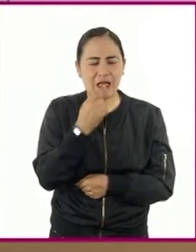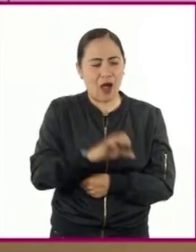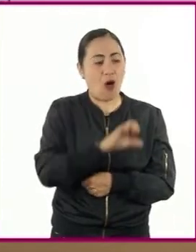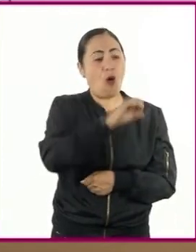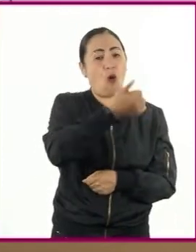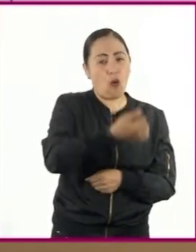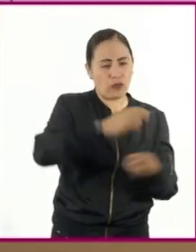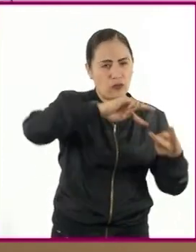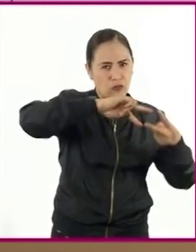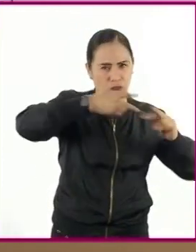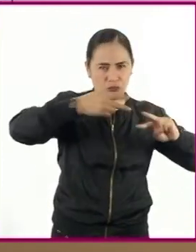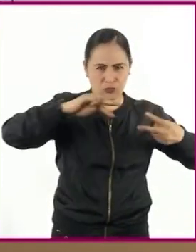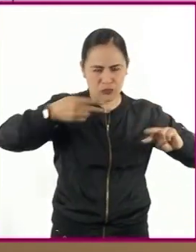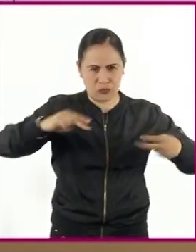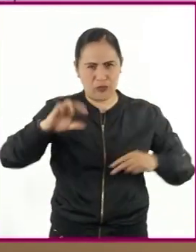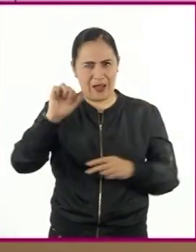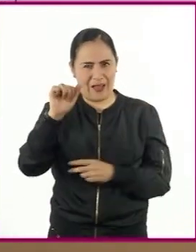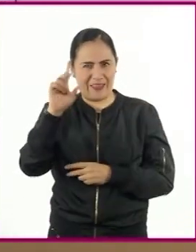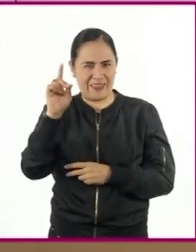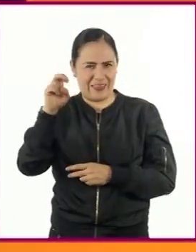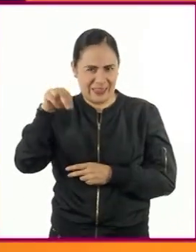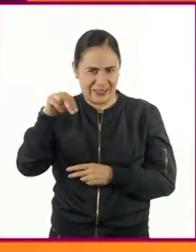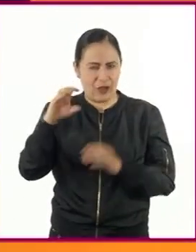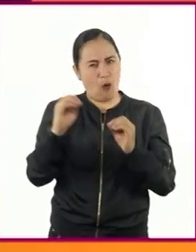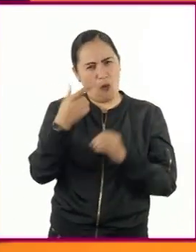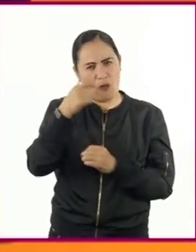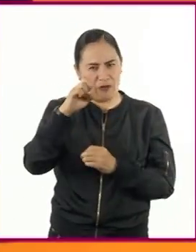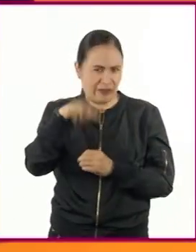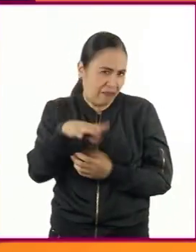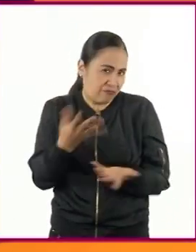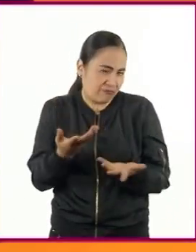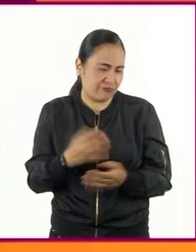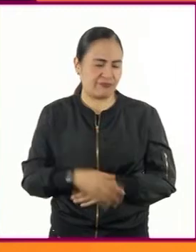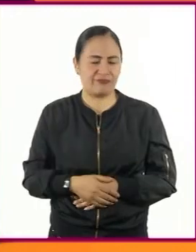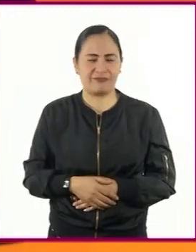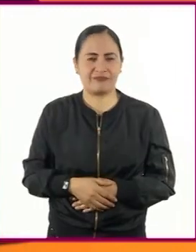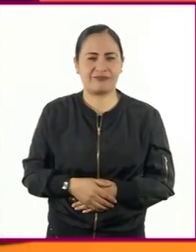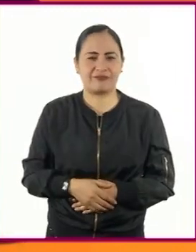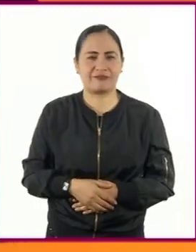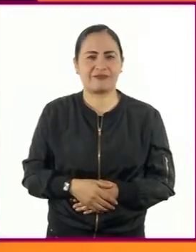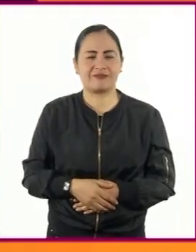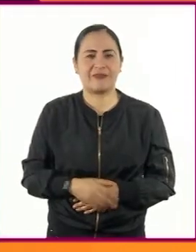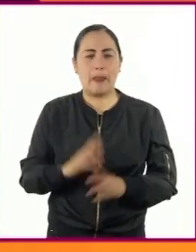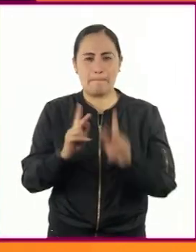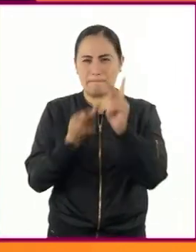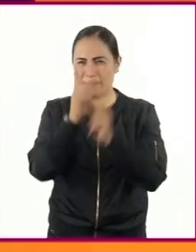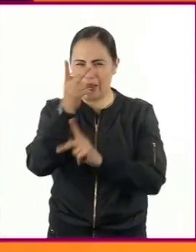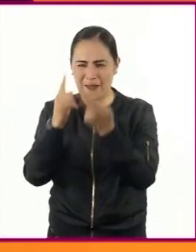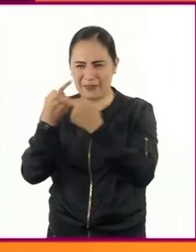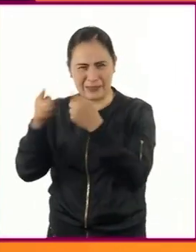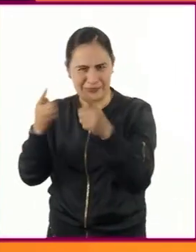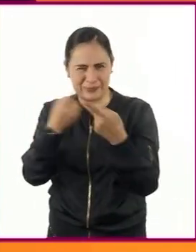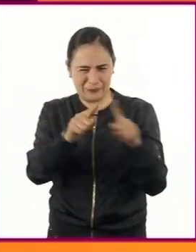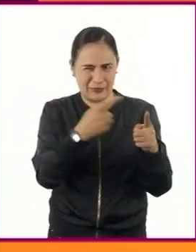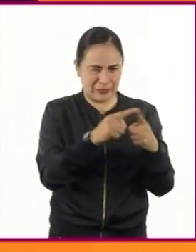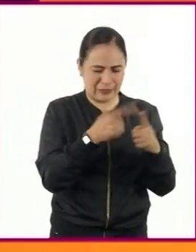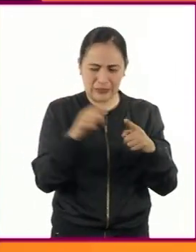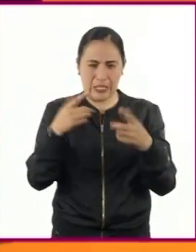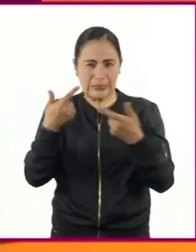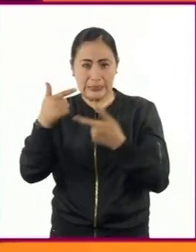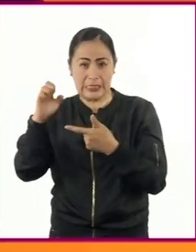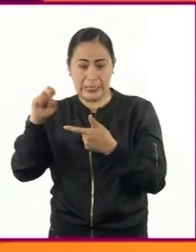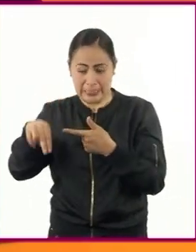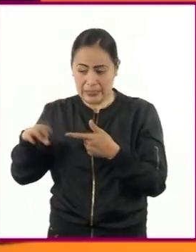secuencia de ADN o gen. Resumiendo podemos decir que los organismos transgénicos se caracterizan porque se les ha